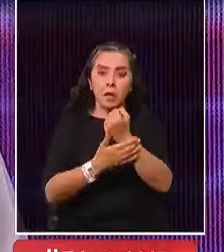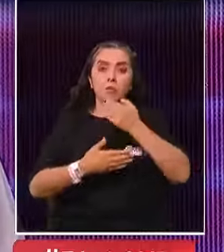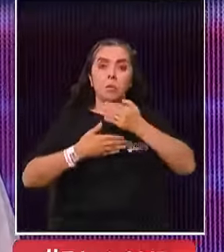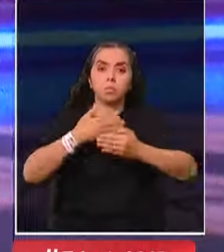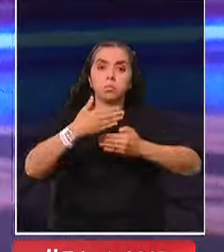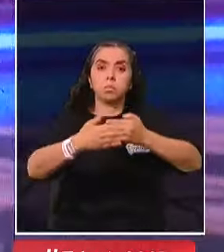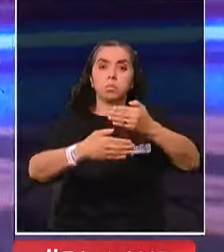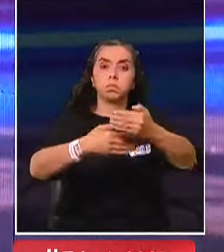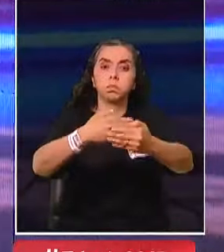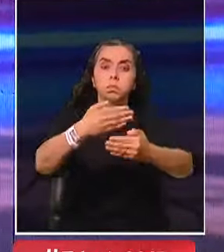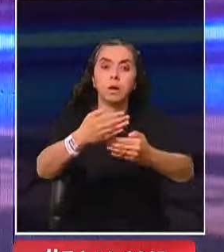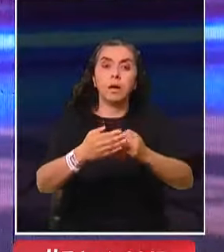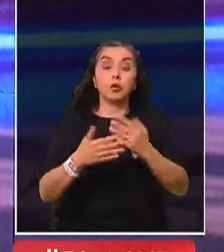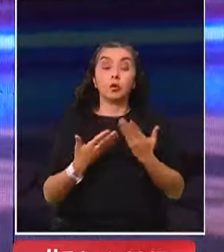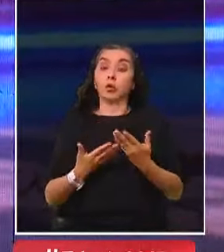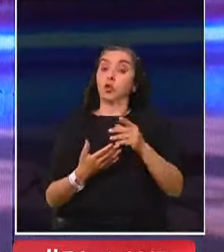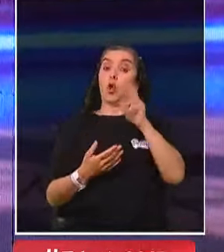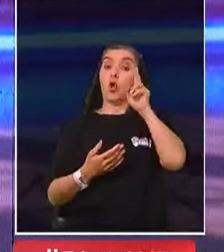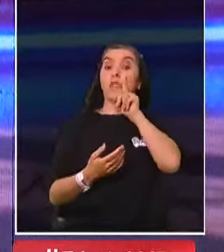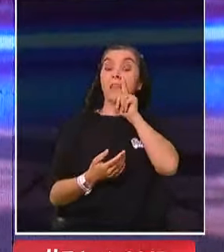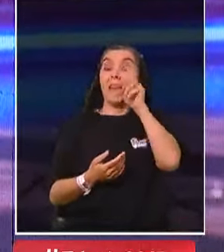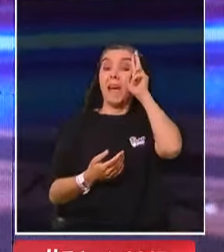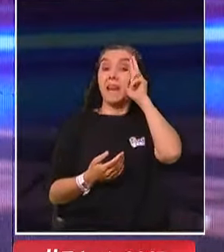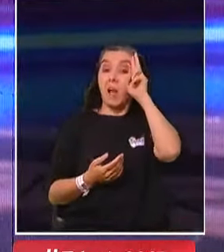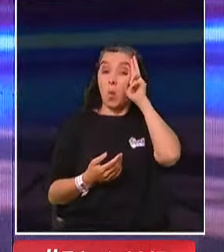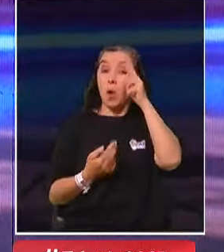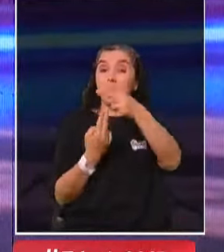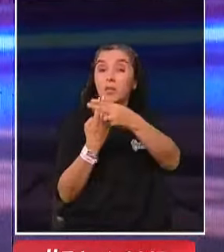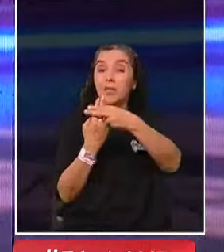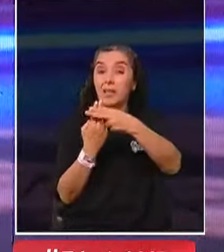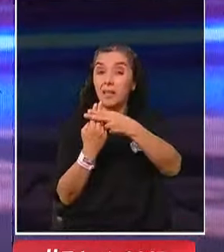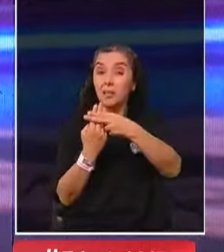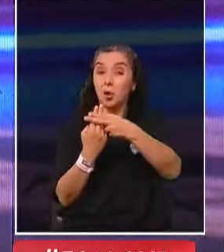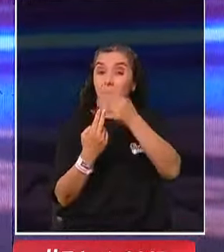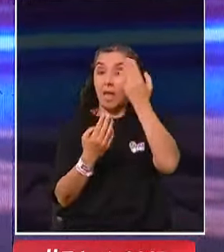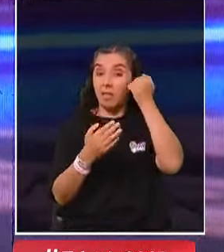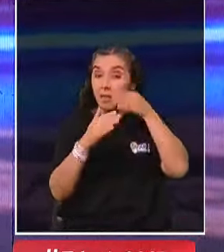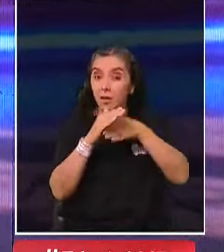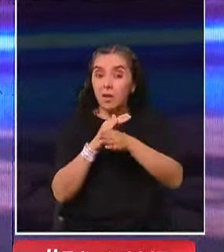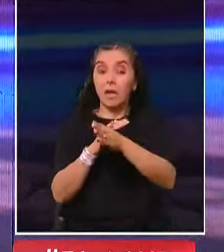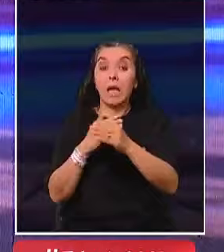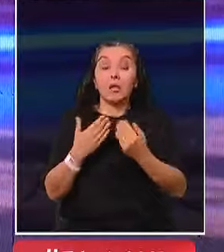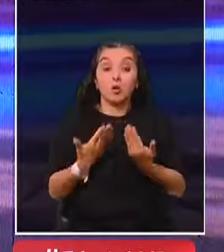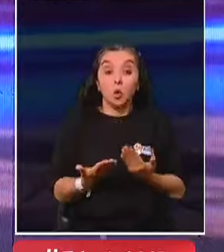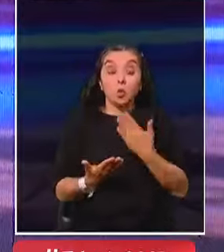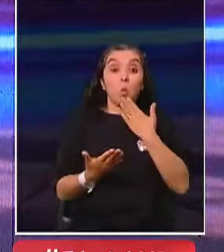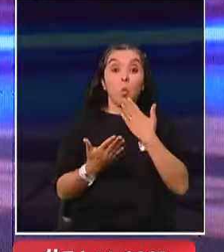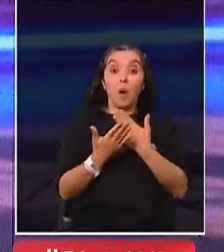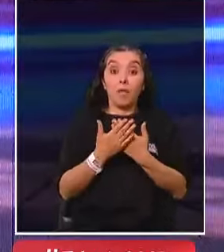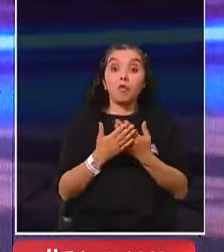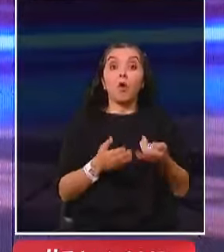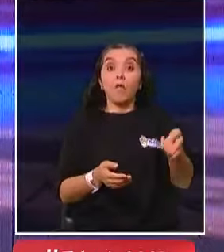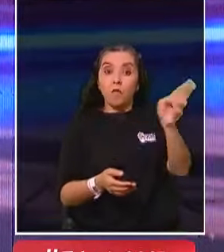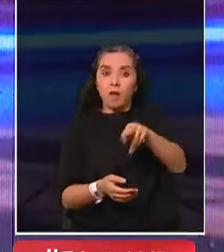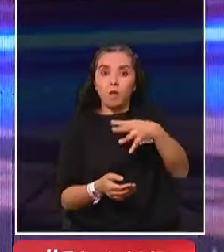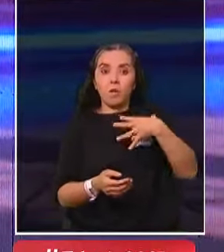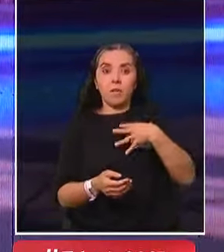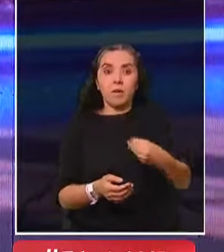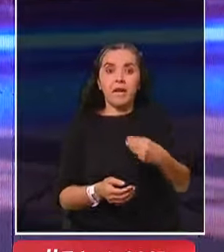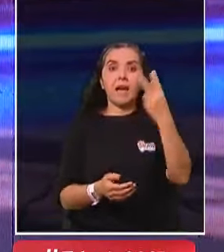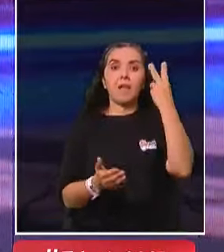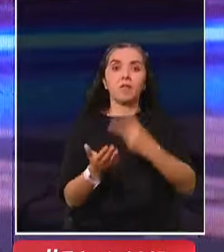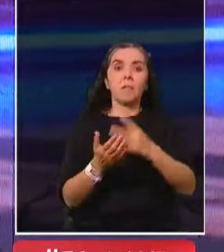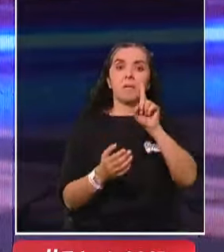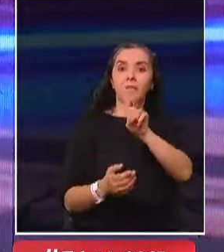Entonces, yo tenía el recuerdo de Teletón del año 96 cuando yo entré. Entonces, ahora, cuando me tocó volver con mi hija en